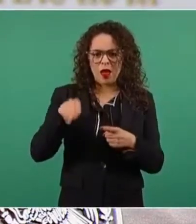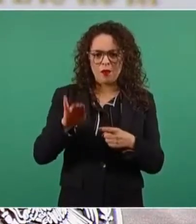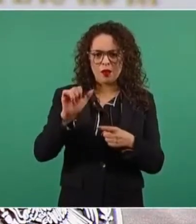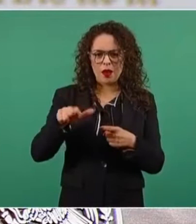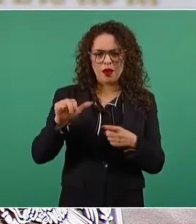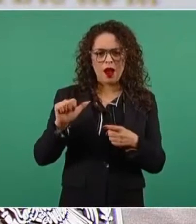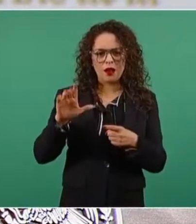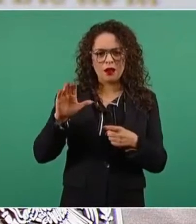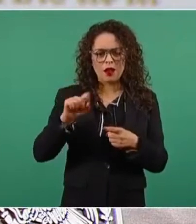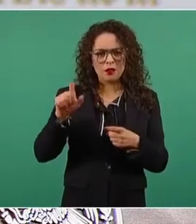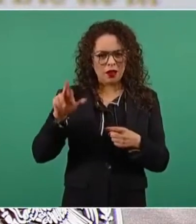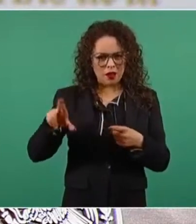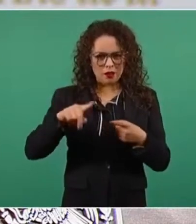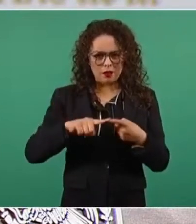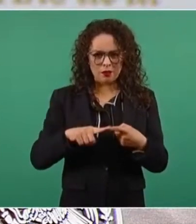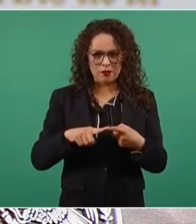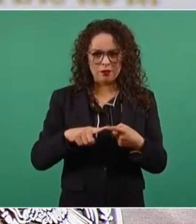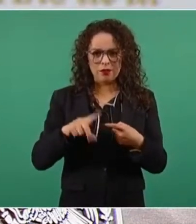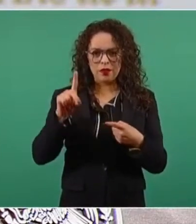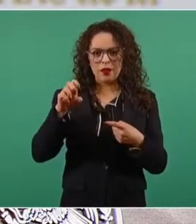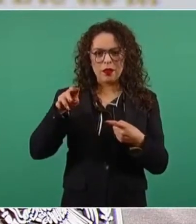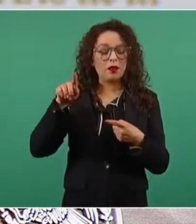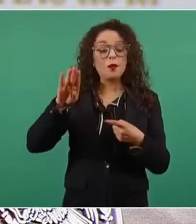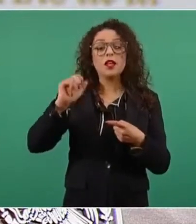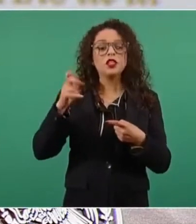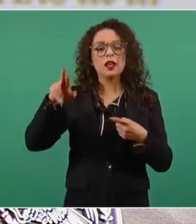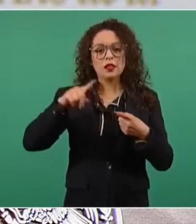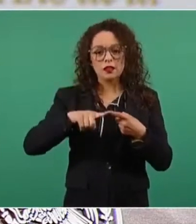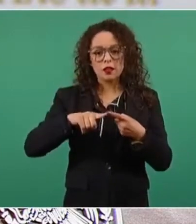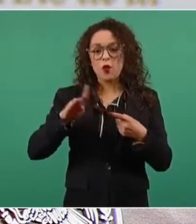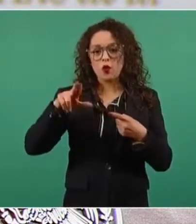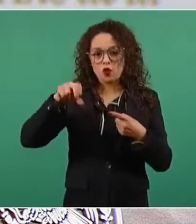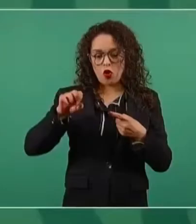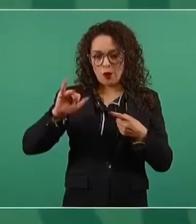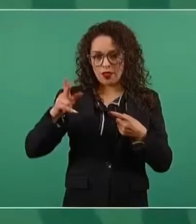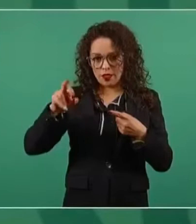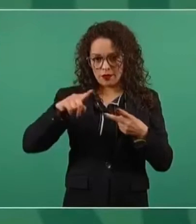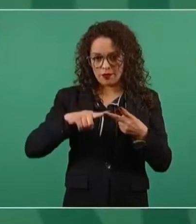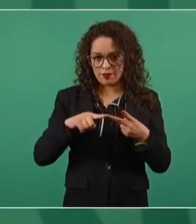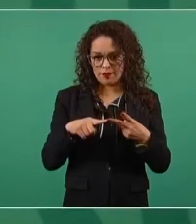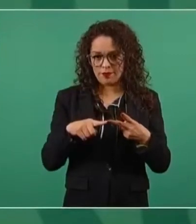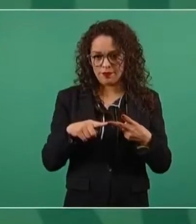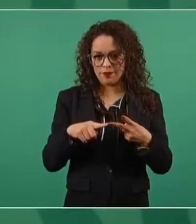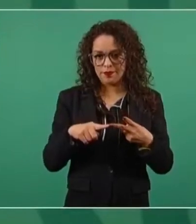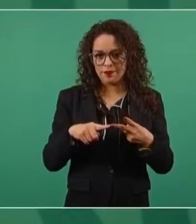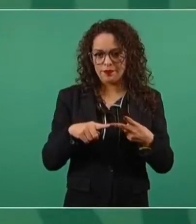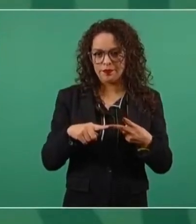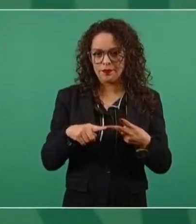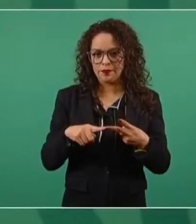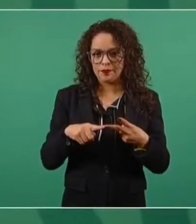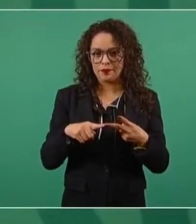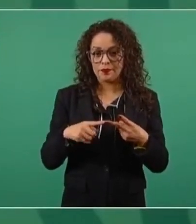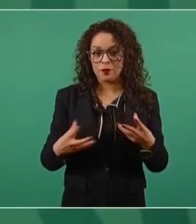y Vichir Bruno Vichir cuatro cinco